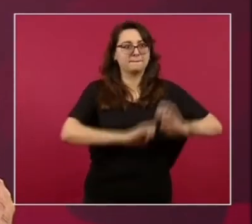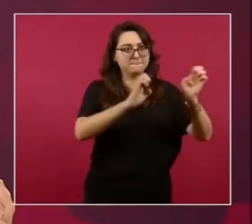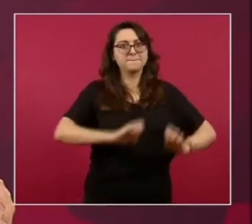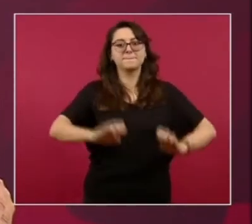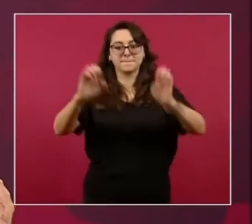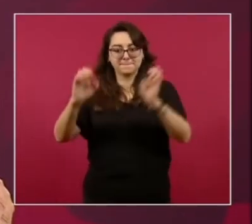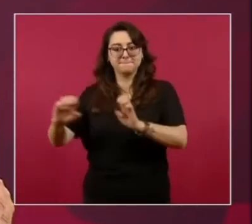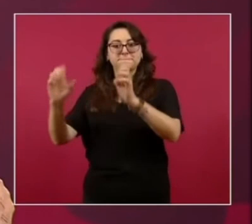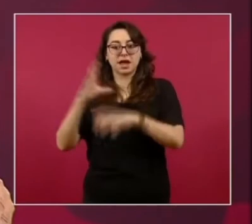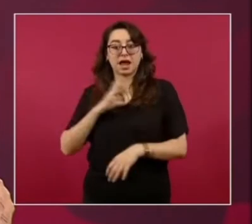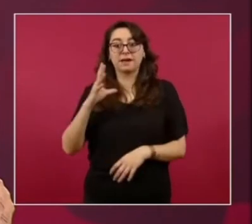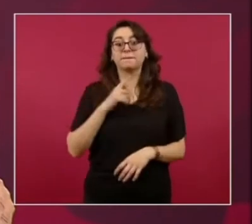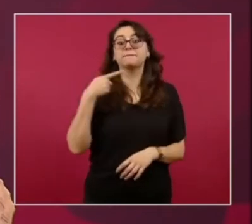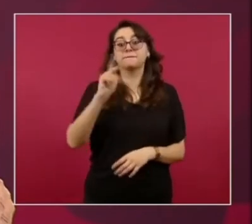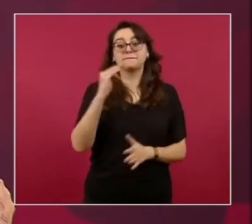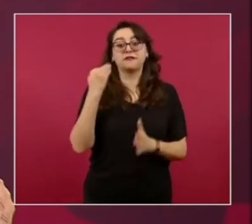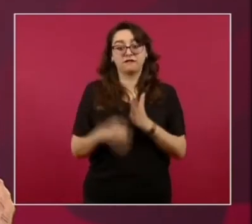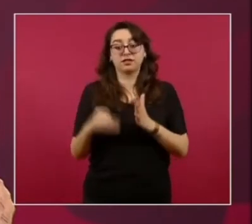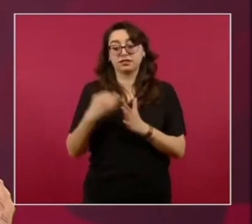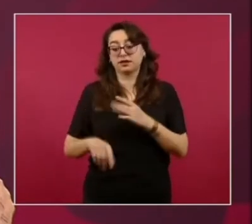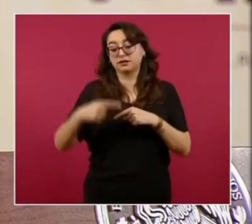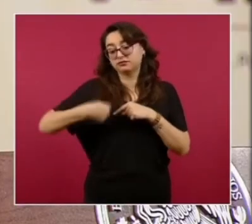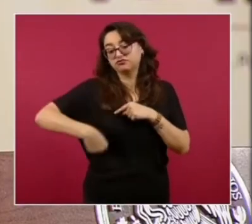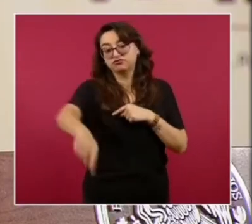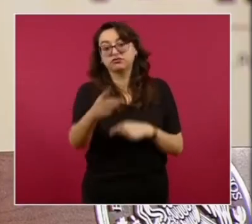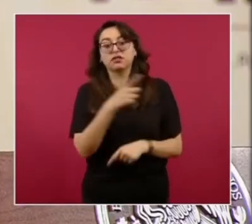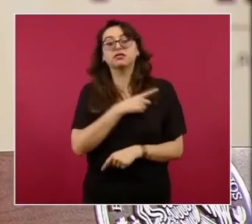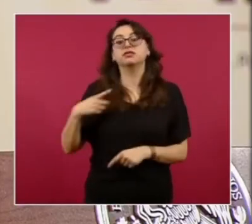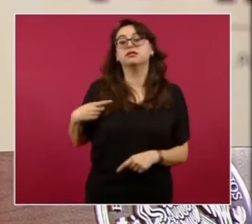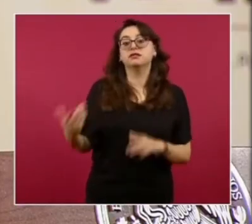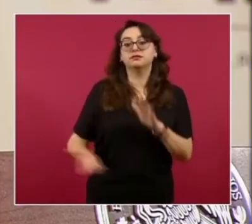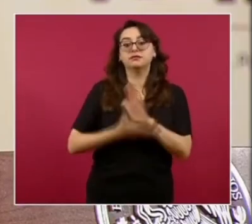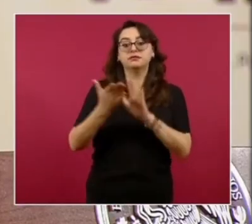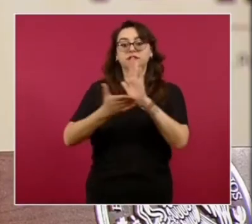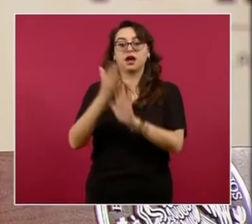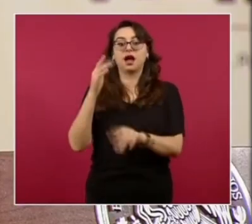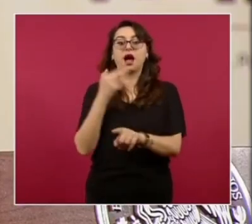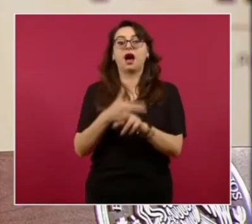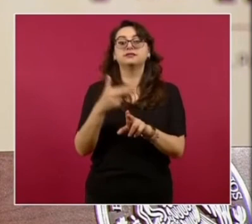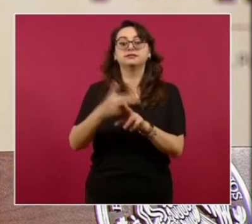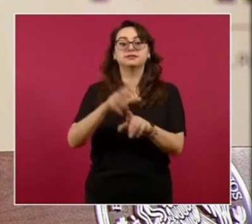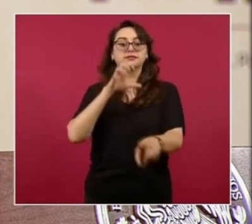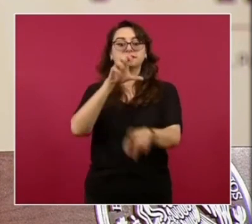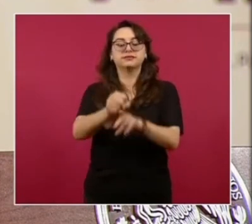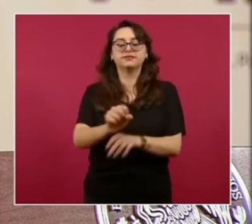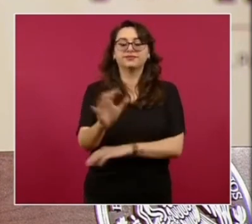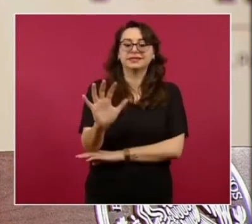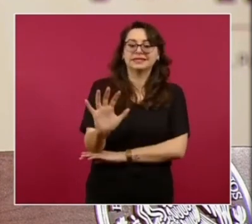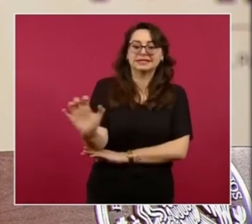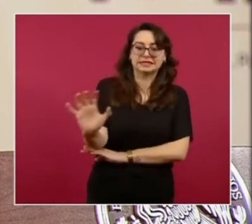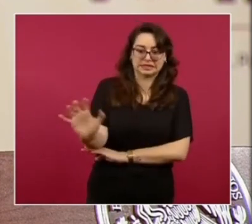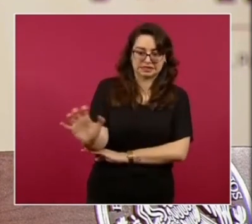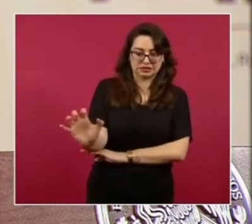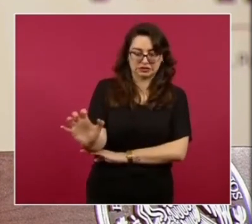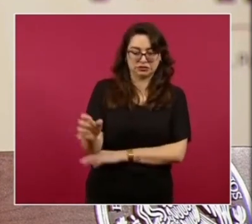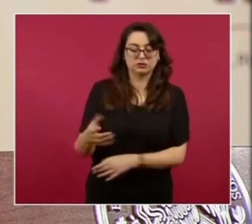A llegar a 500 Cuarteles Esto va a